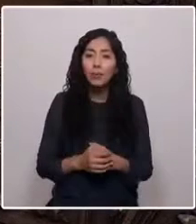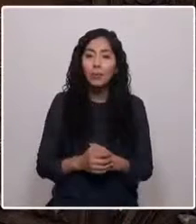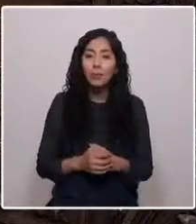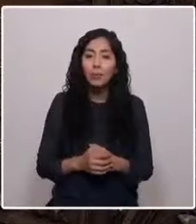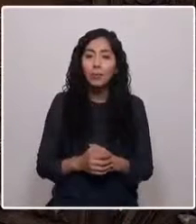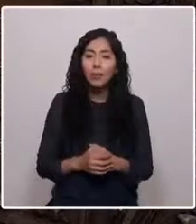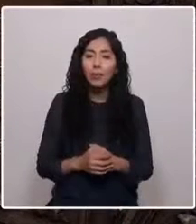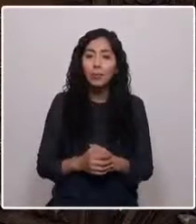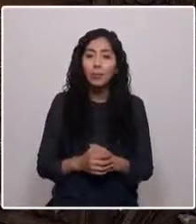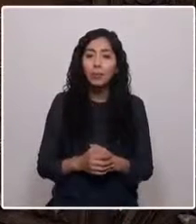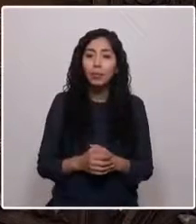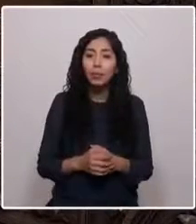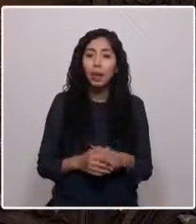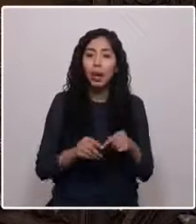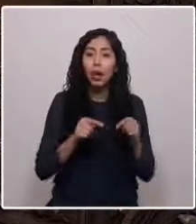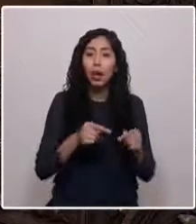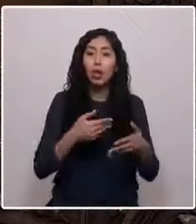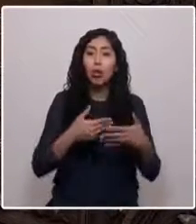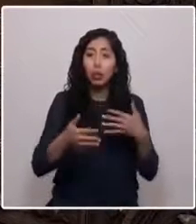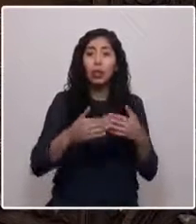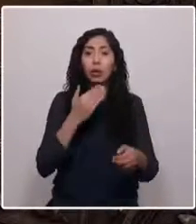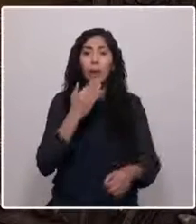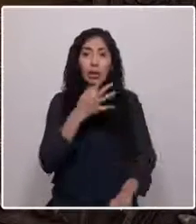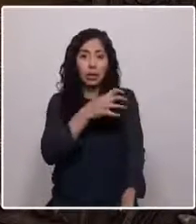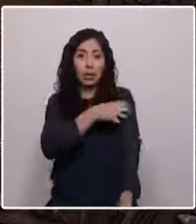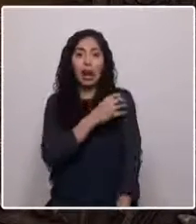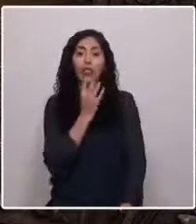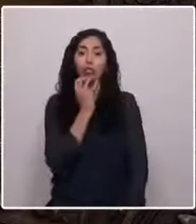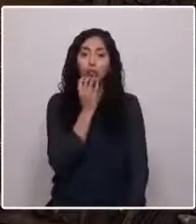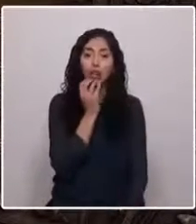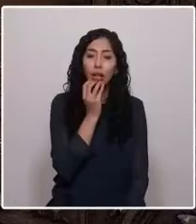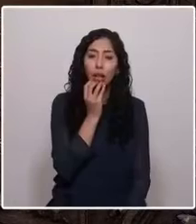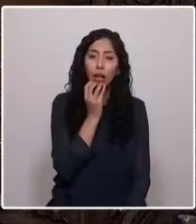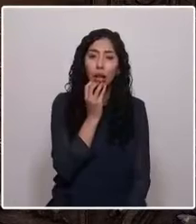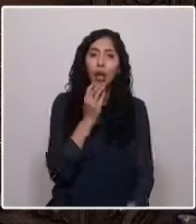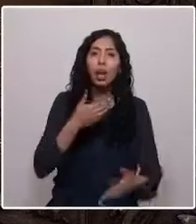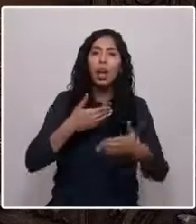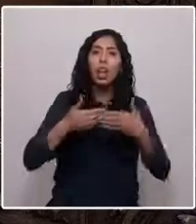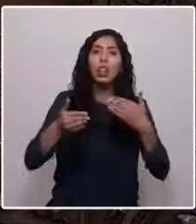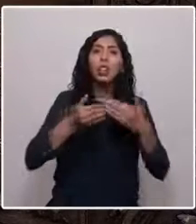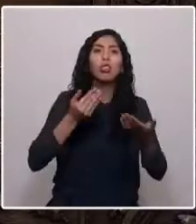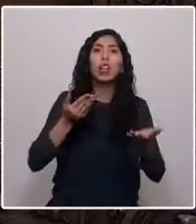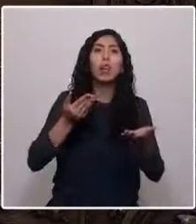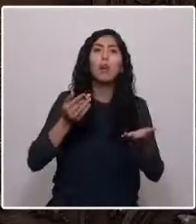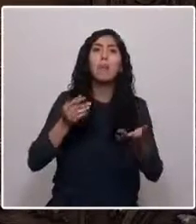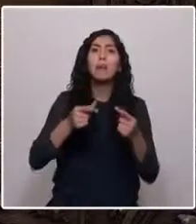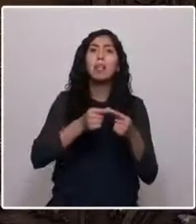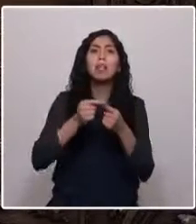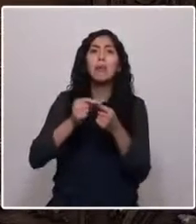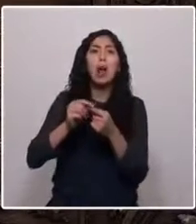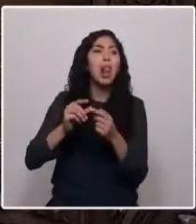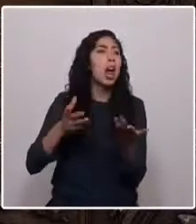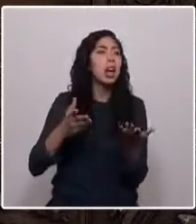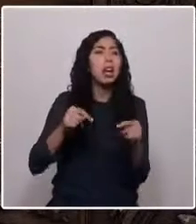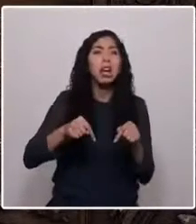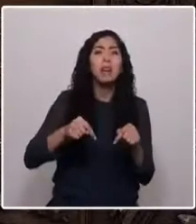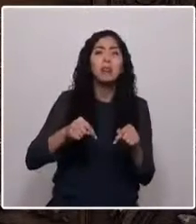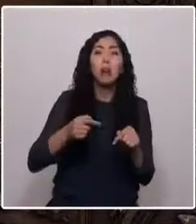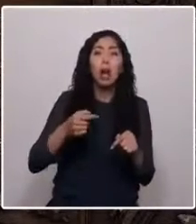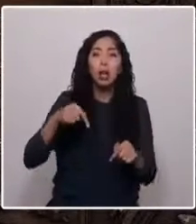minera La Escondida, ubicada también en Antofagasta, tiene su casa matriz en La Escondes. Allí paga sus patentes comerciales.